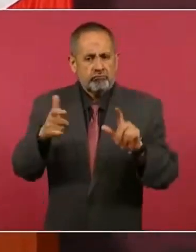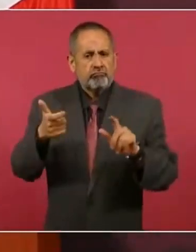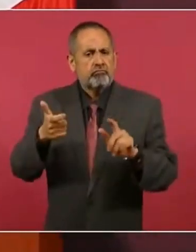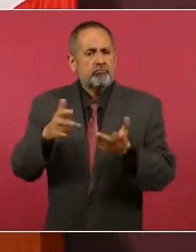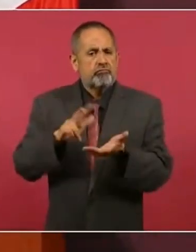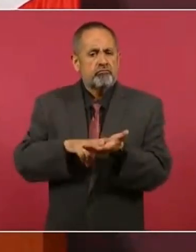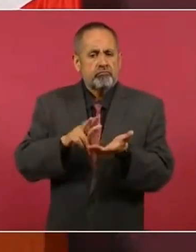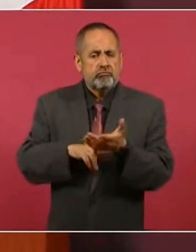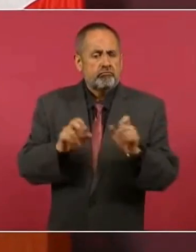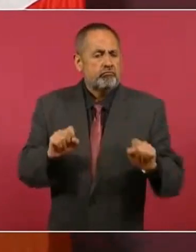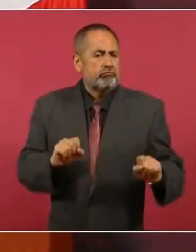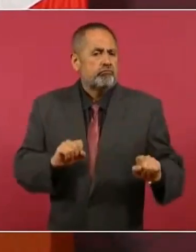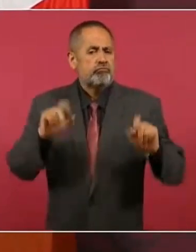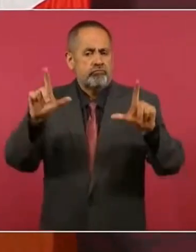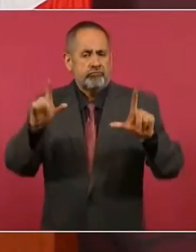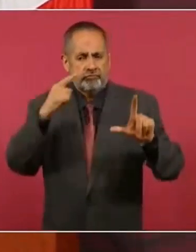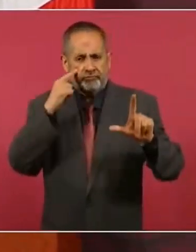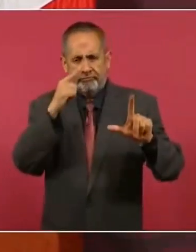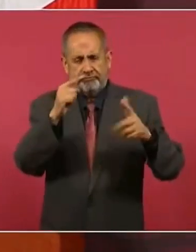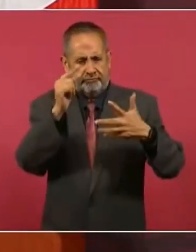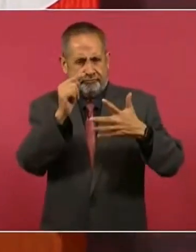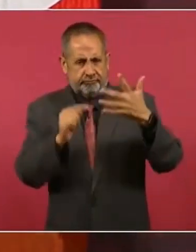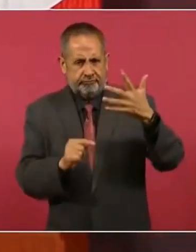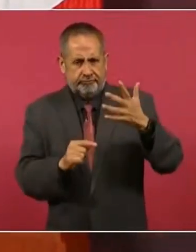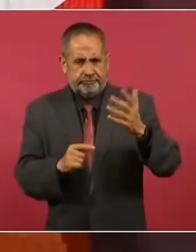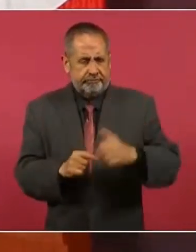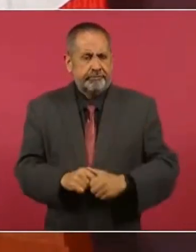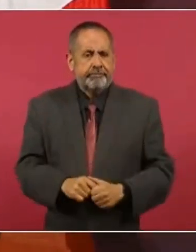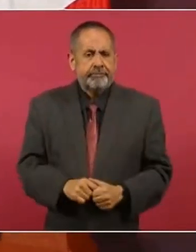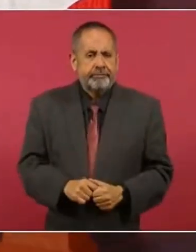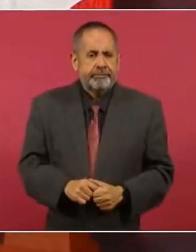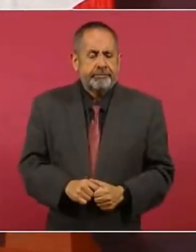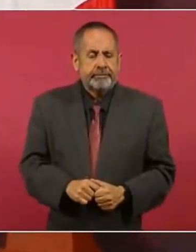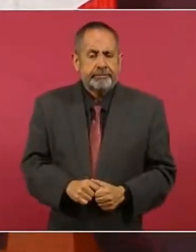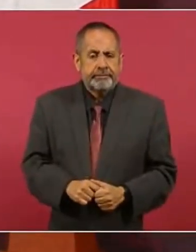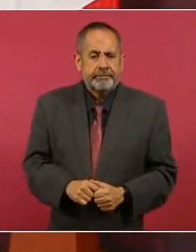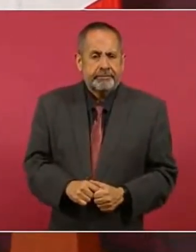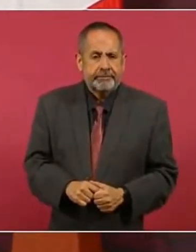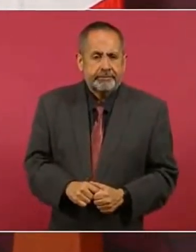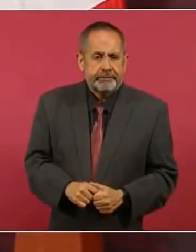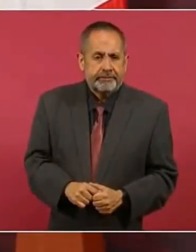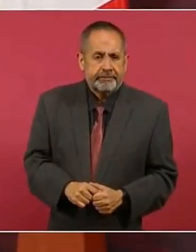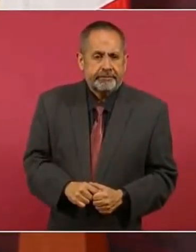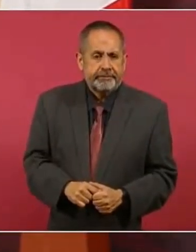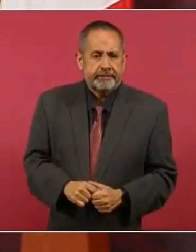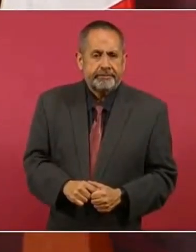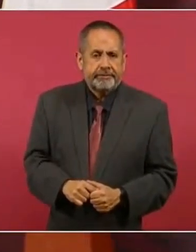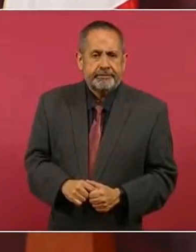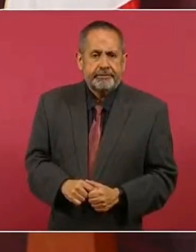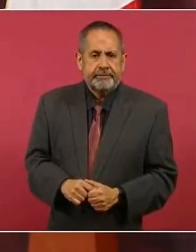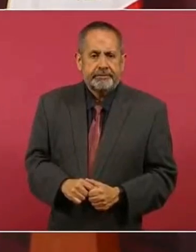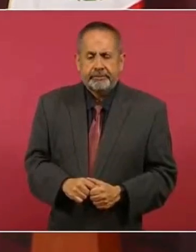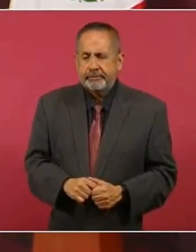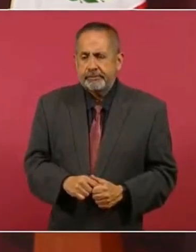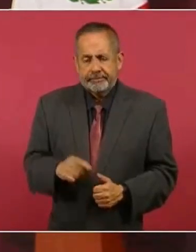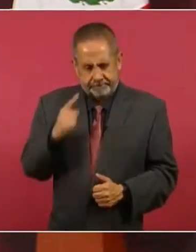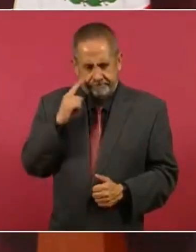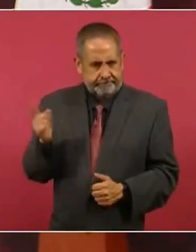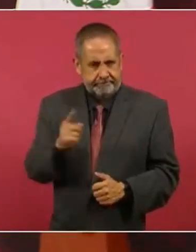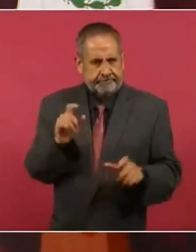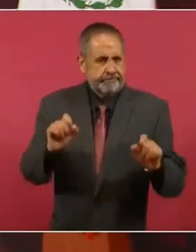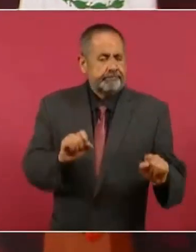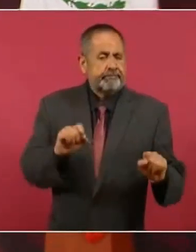sobre el costo